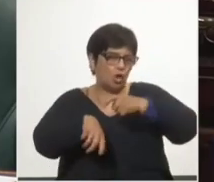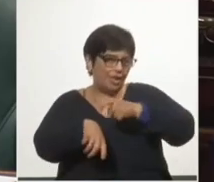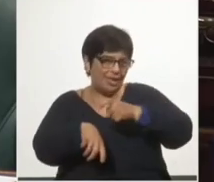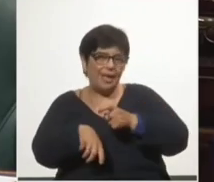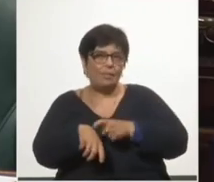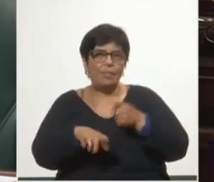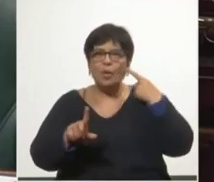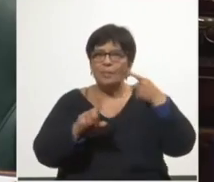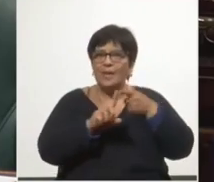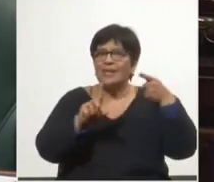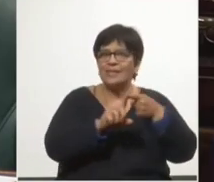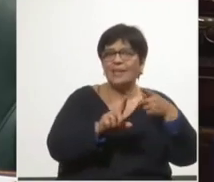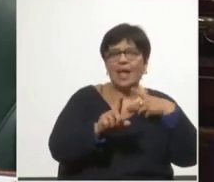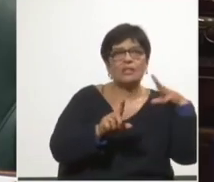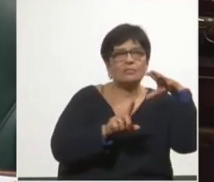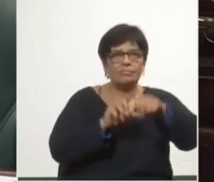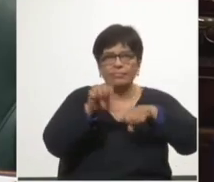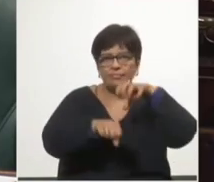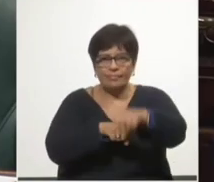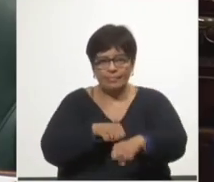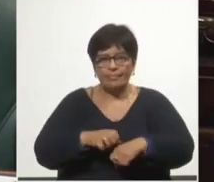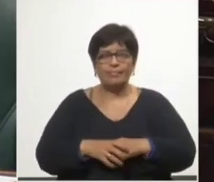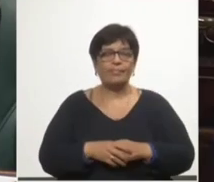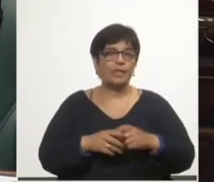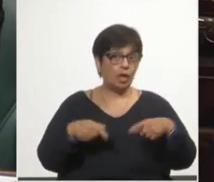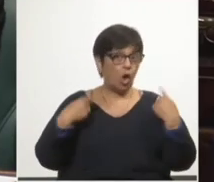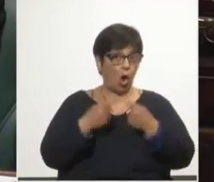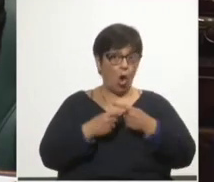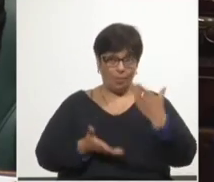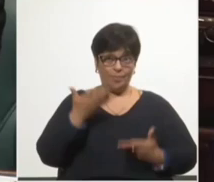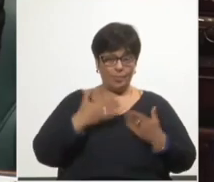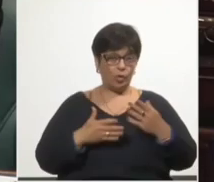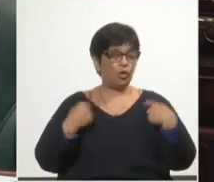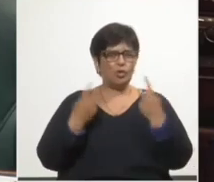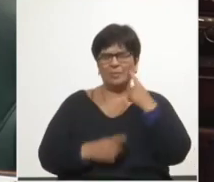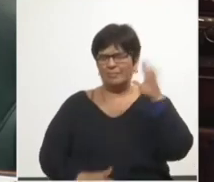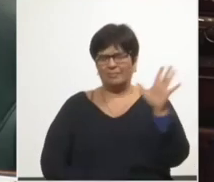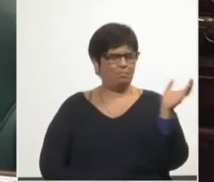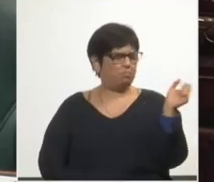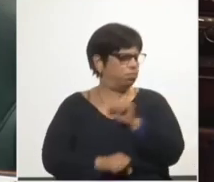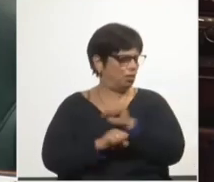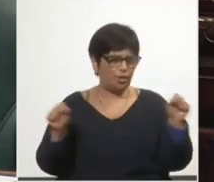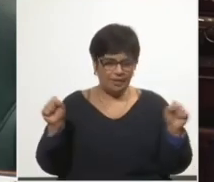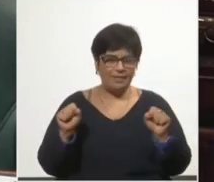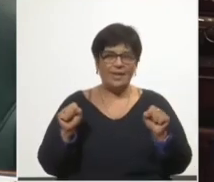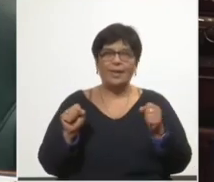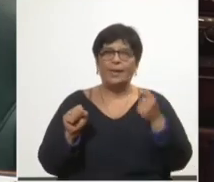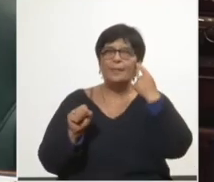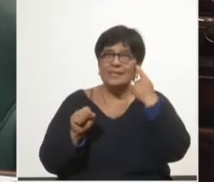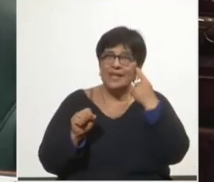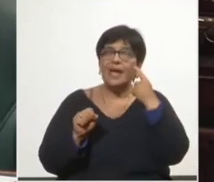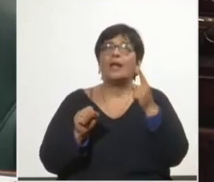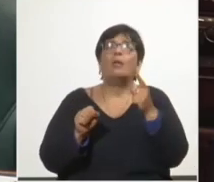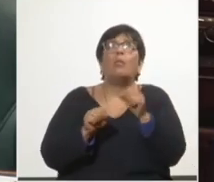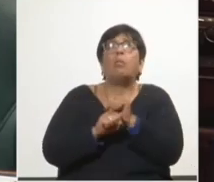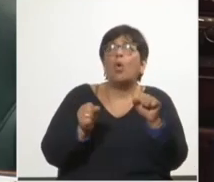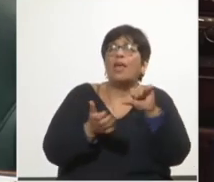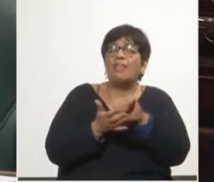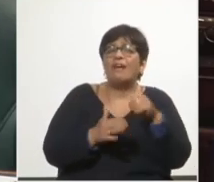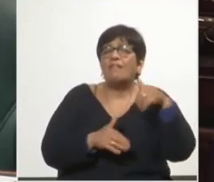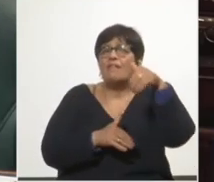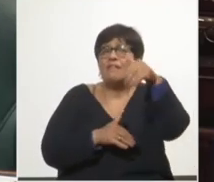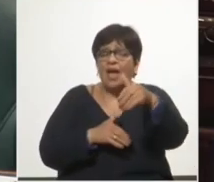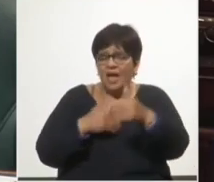y las metas para alcanzarlo. A nuestro juicio es inimaginable una noción de país posible para las